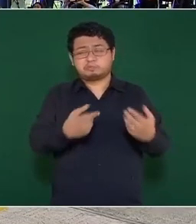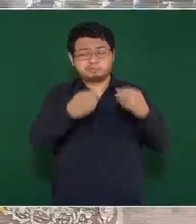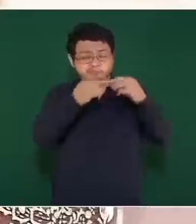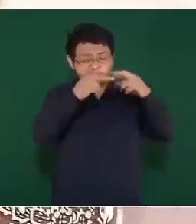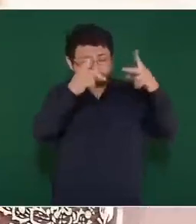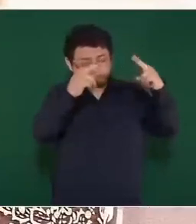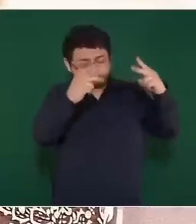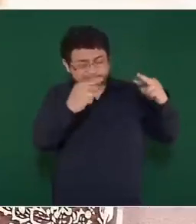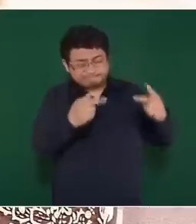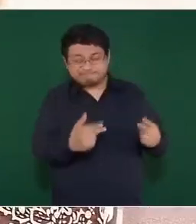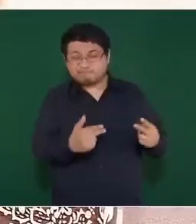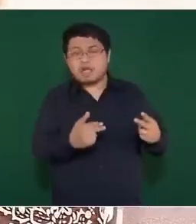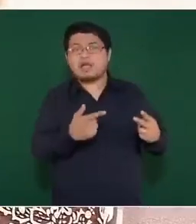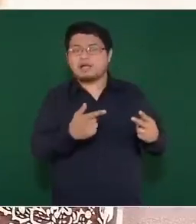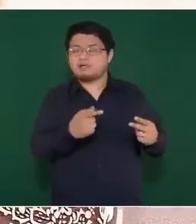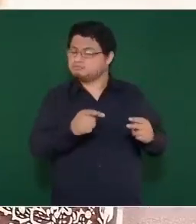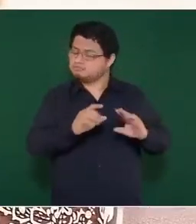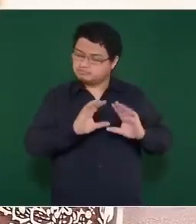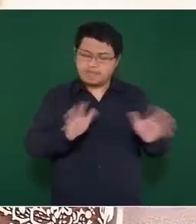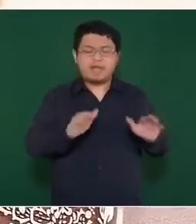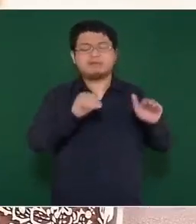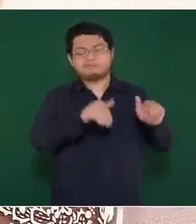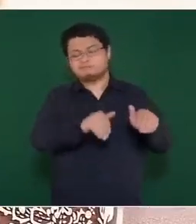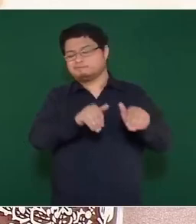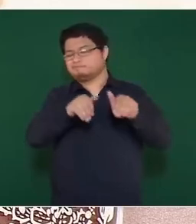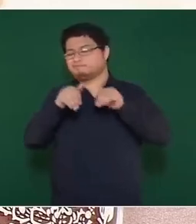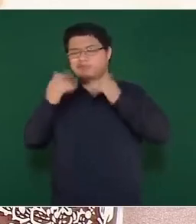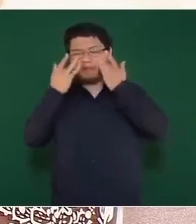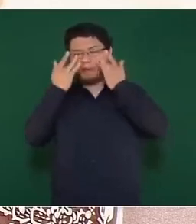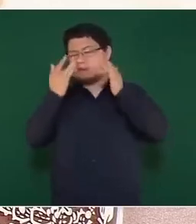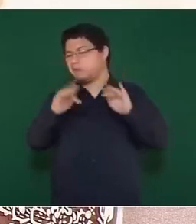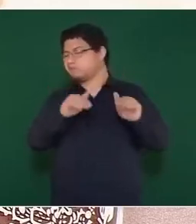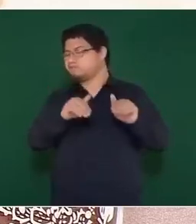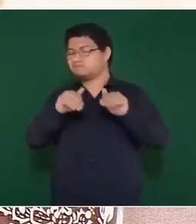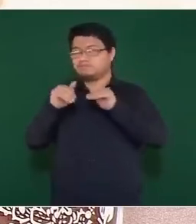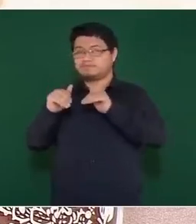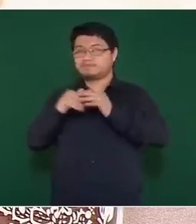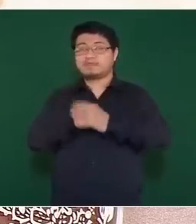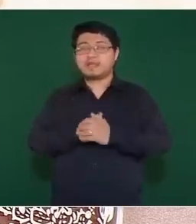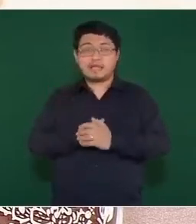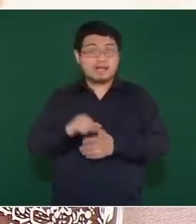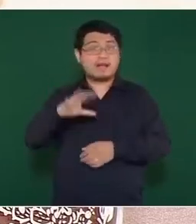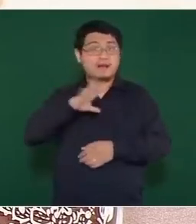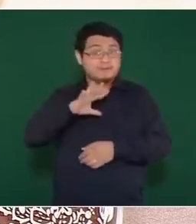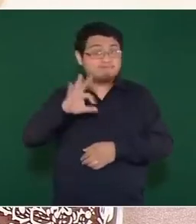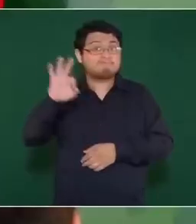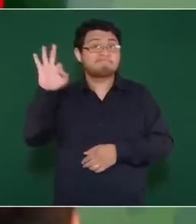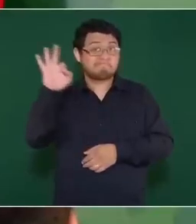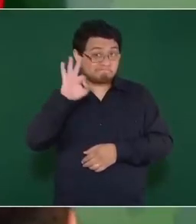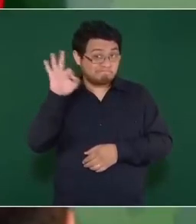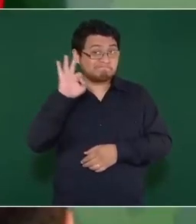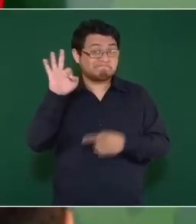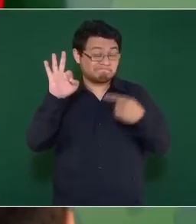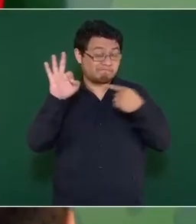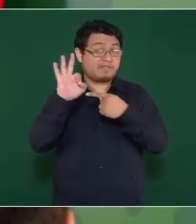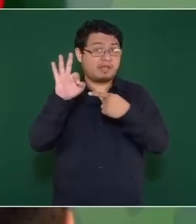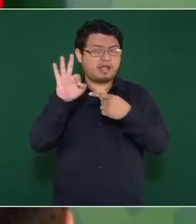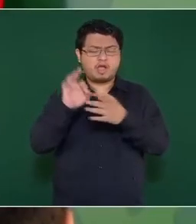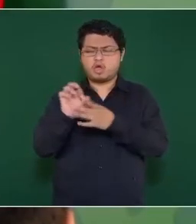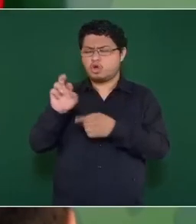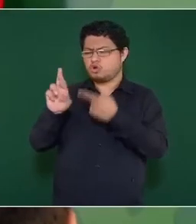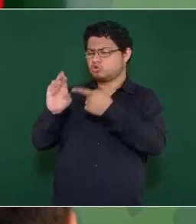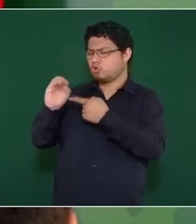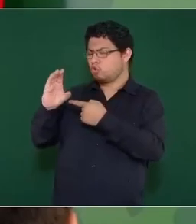Y agradecemos también que ya se está haciendo, tenemos la probabilidad, Rocío Nález nos está ayudando con